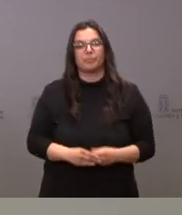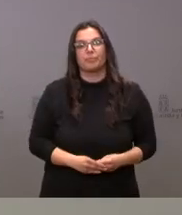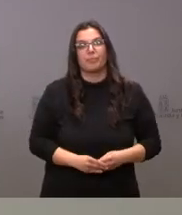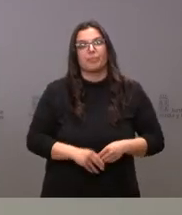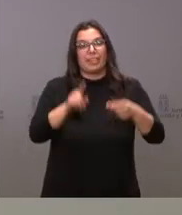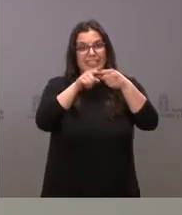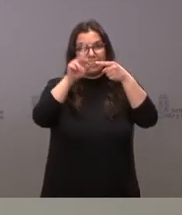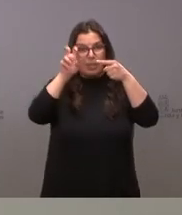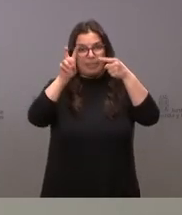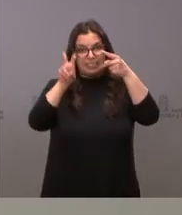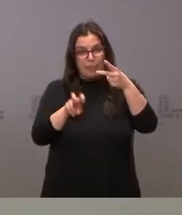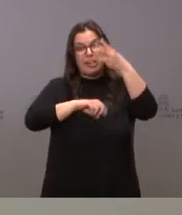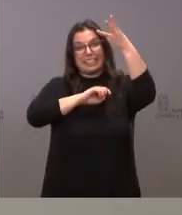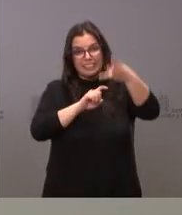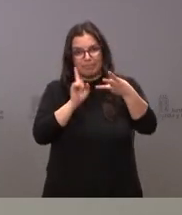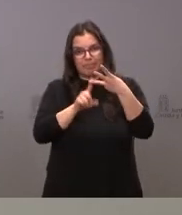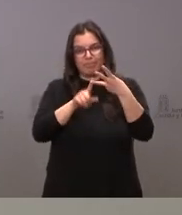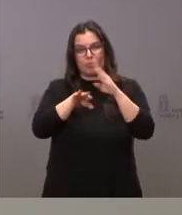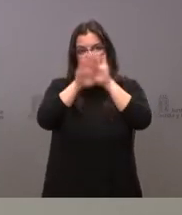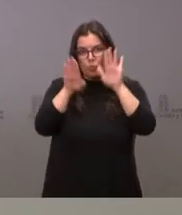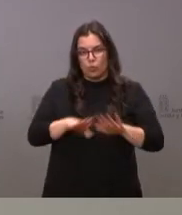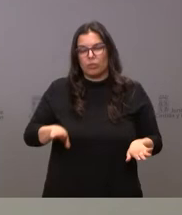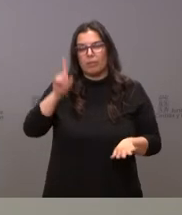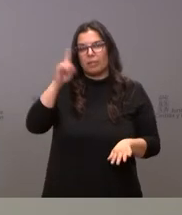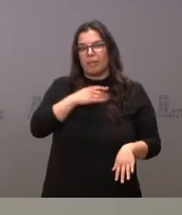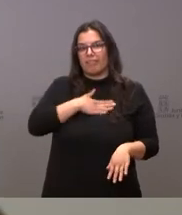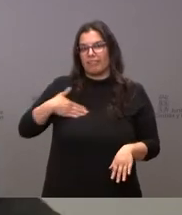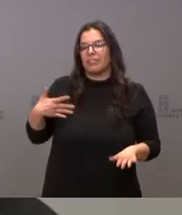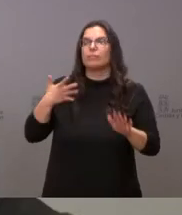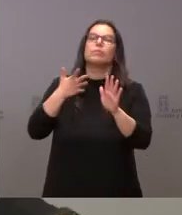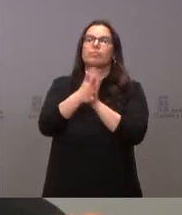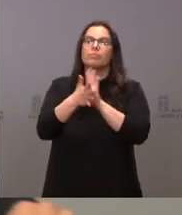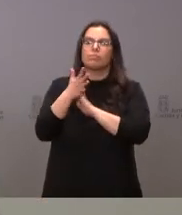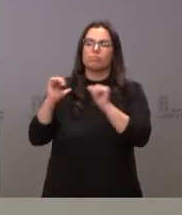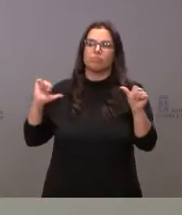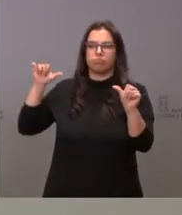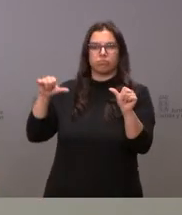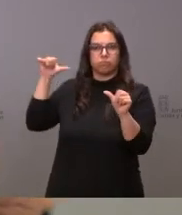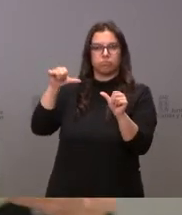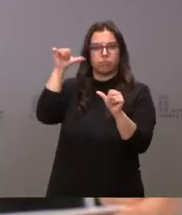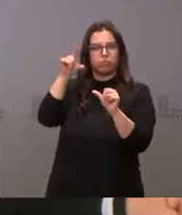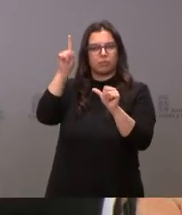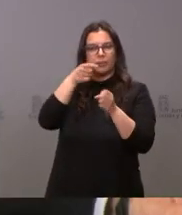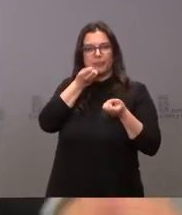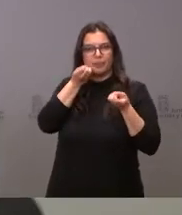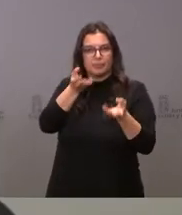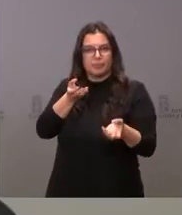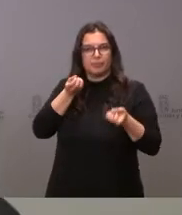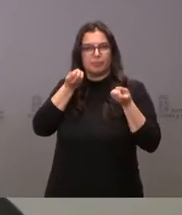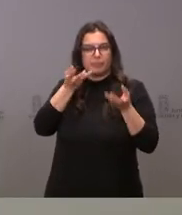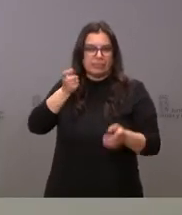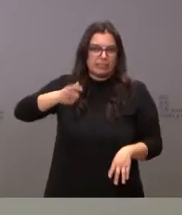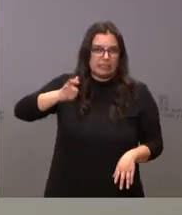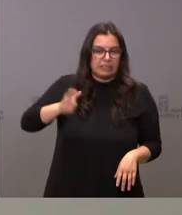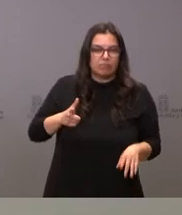última cuestión de la que también les veníamos informando y comentando también con cierta